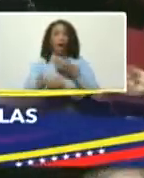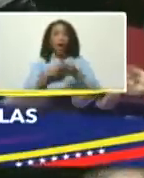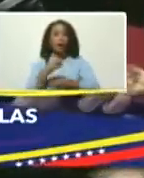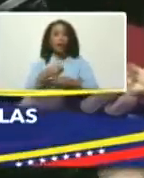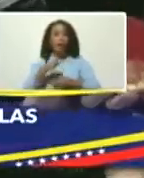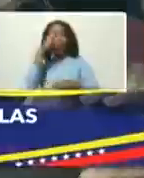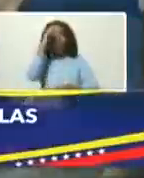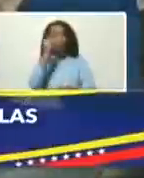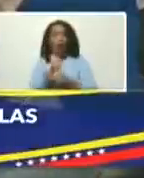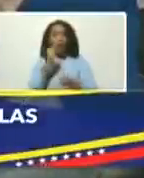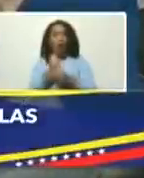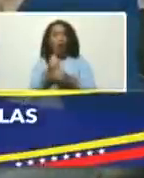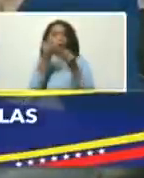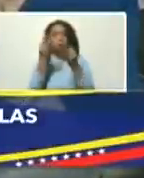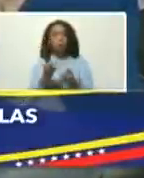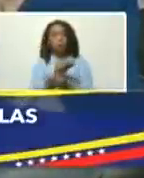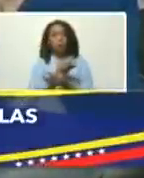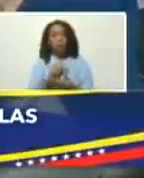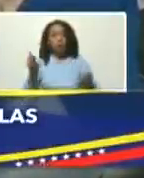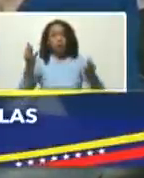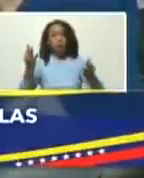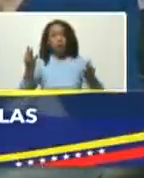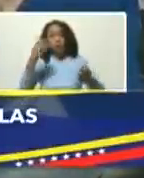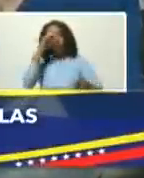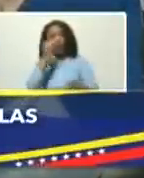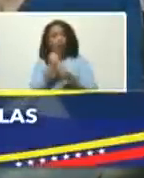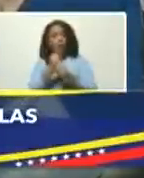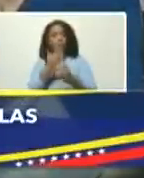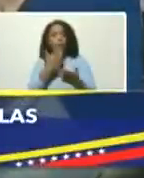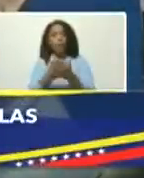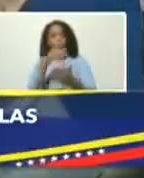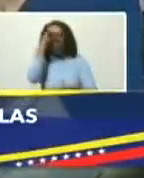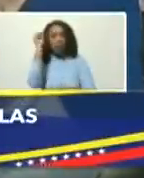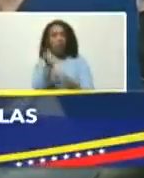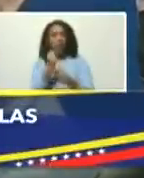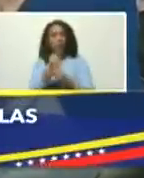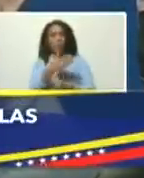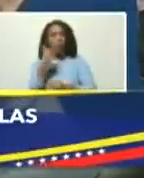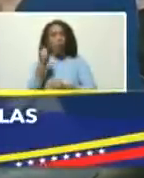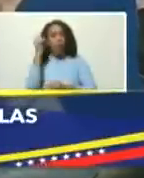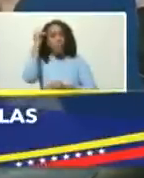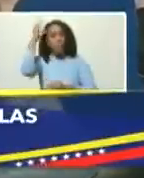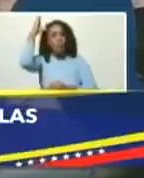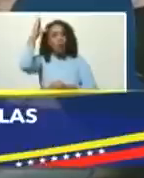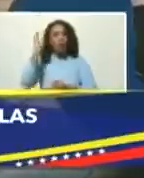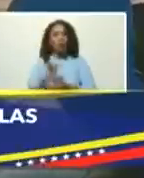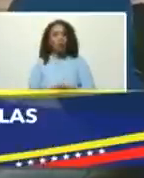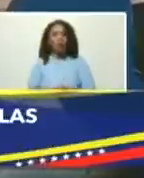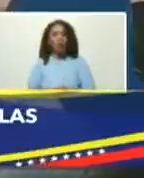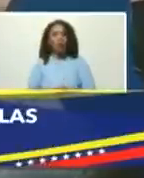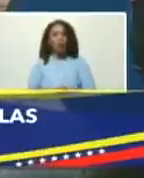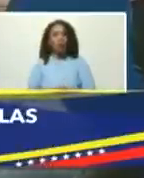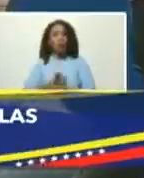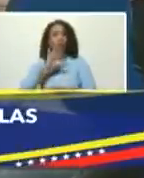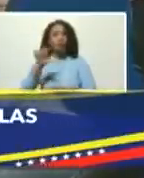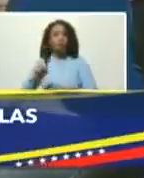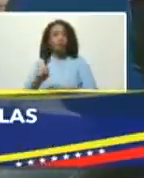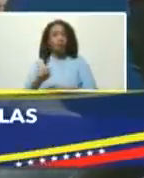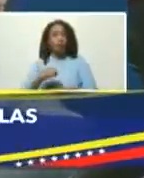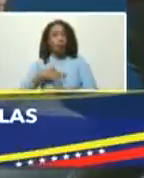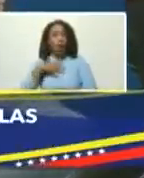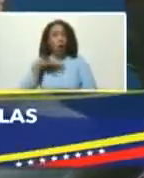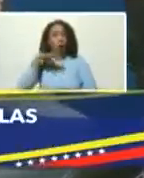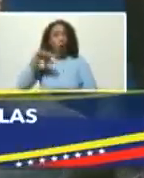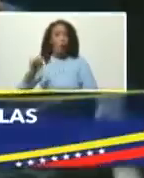empleo decente un empleo que permita al trabajador mejorar las capacidades adquisitivas y el poder de compra